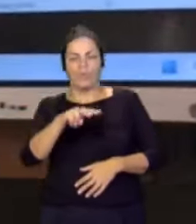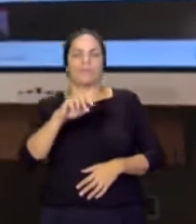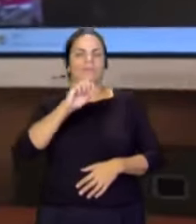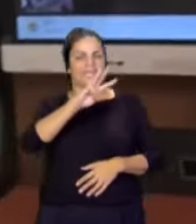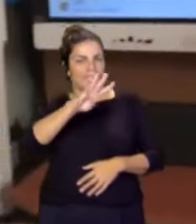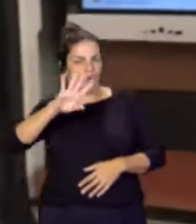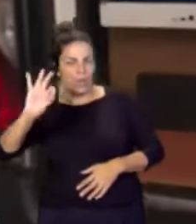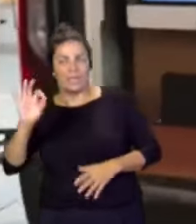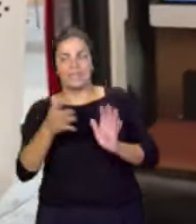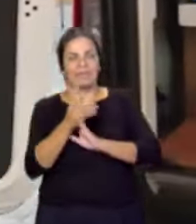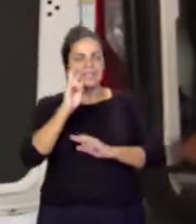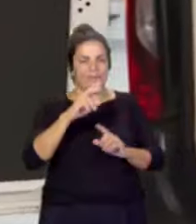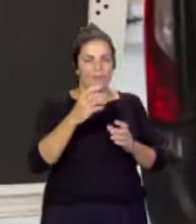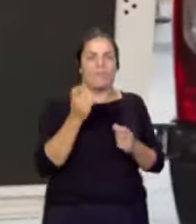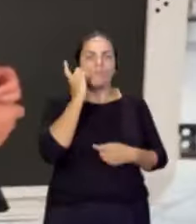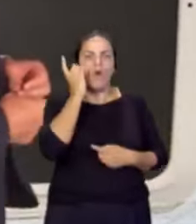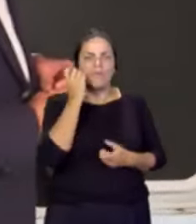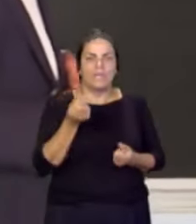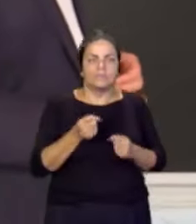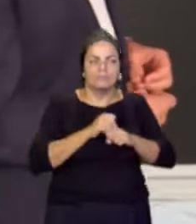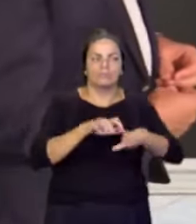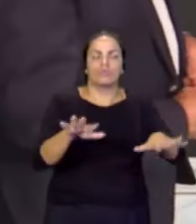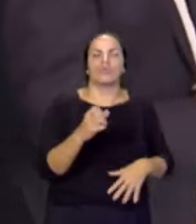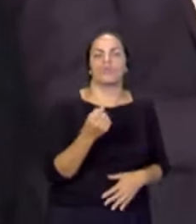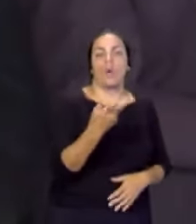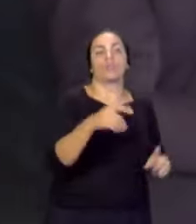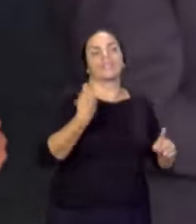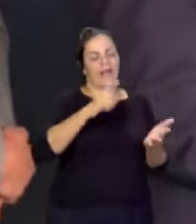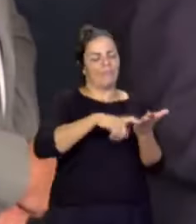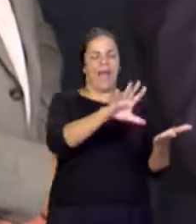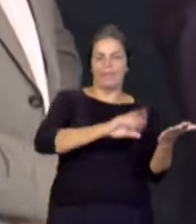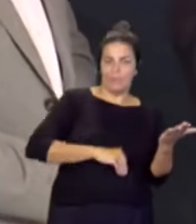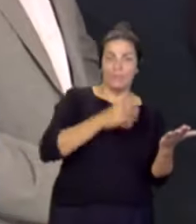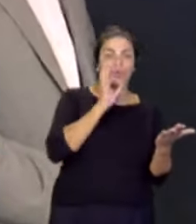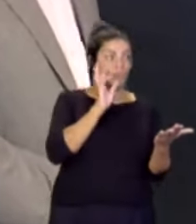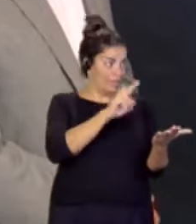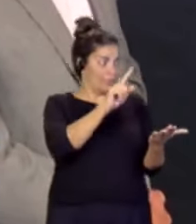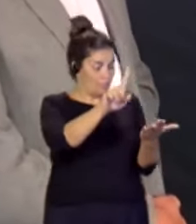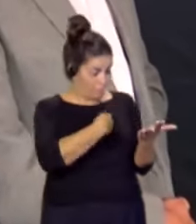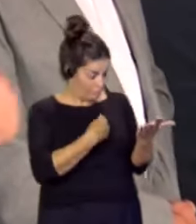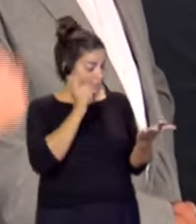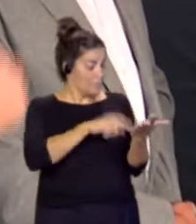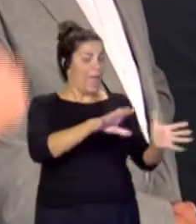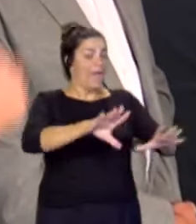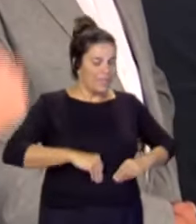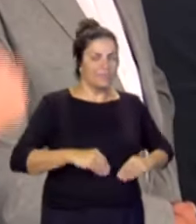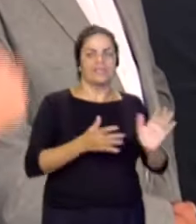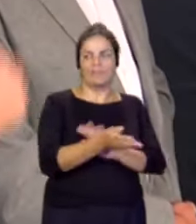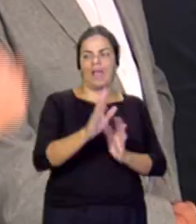cantidades de terminales en los que se ha recibido y se ha aceptado, porque cuando dices que resistes, aceptaste, se ha aceptado la alerta.